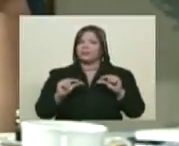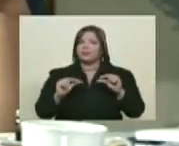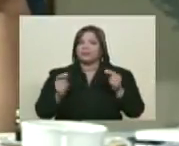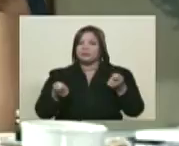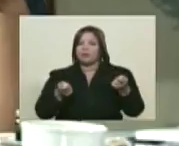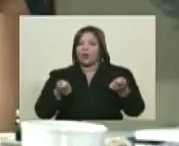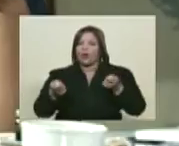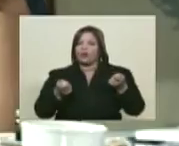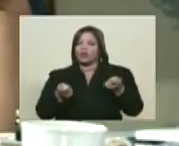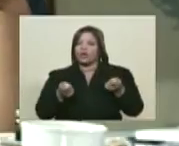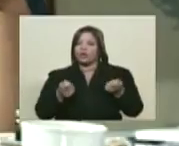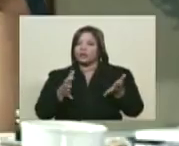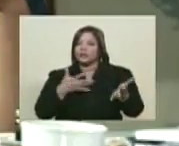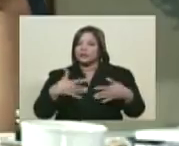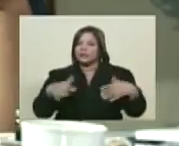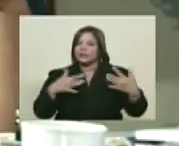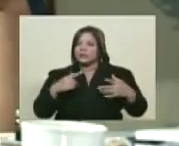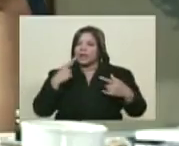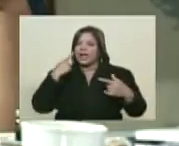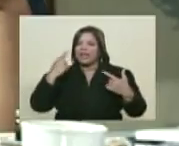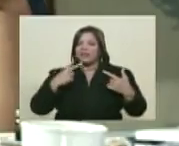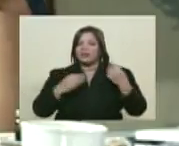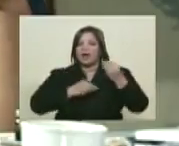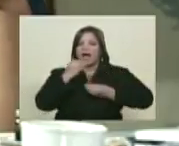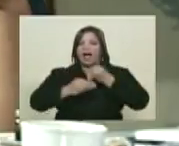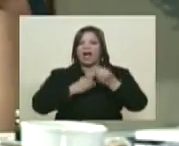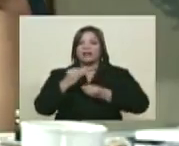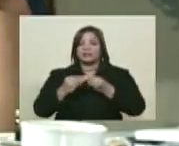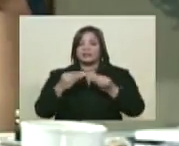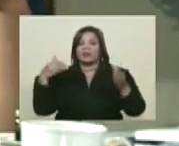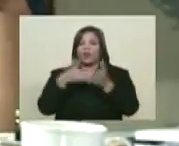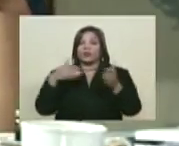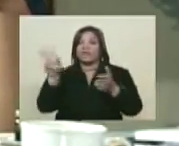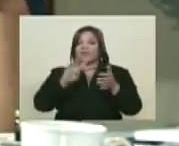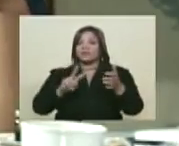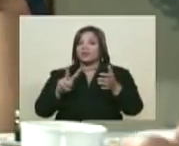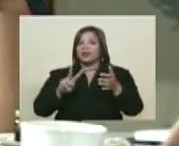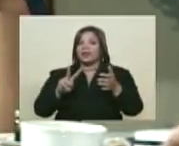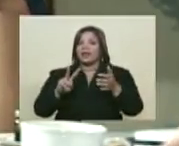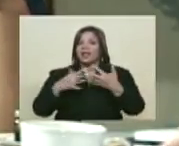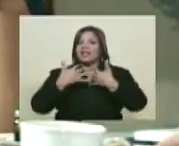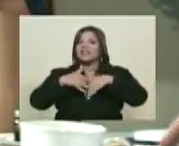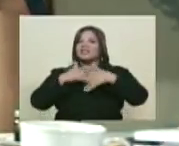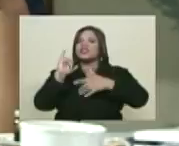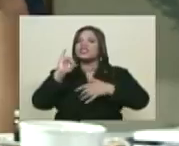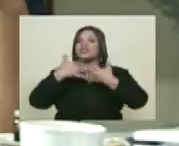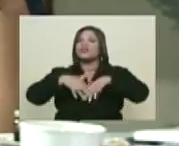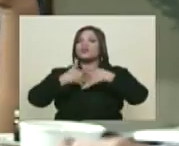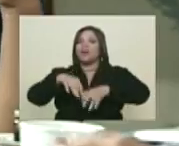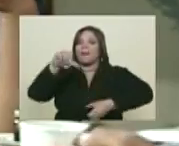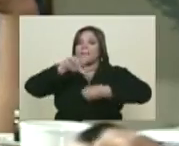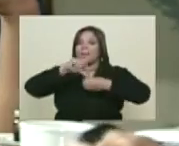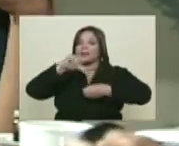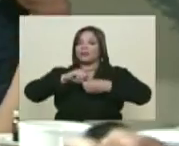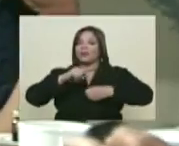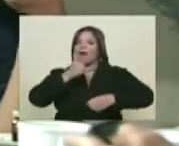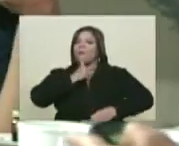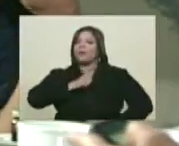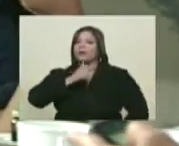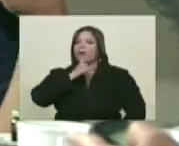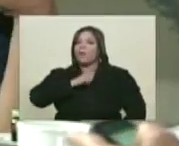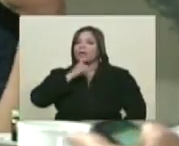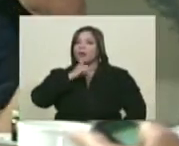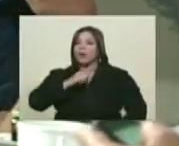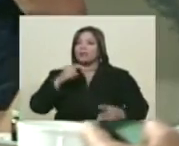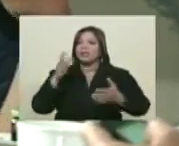sacar ni medir las consecuencias de lo que viene ahora. La industria, indudablemente, no aguanta. El tema de las